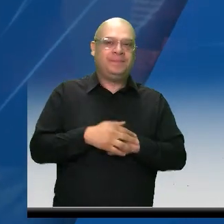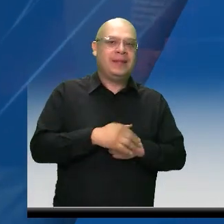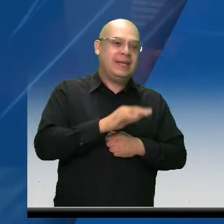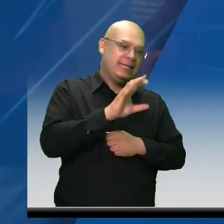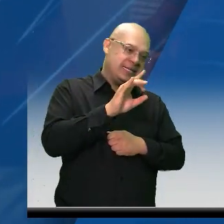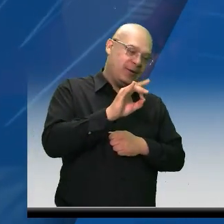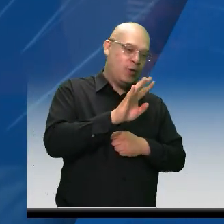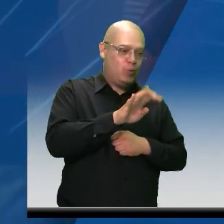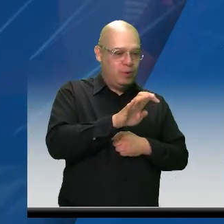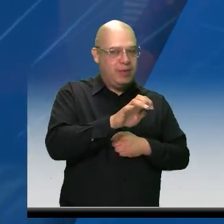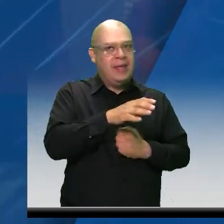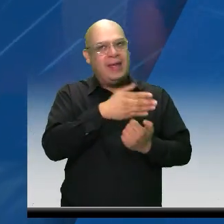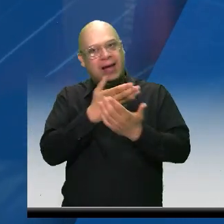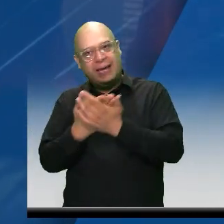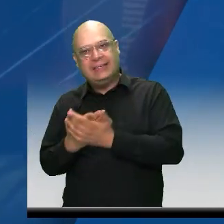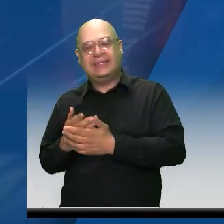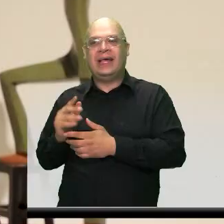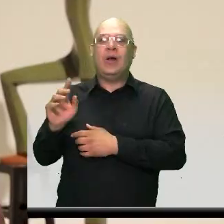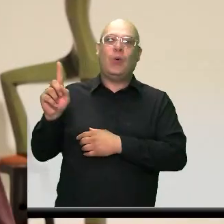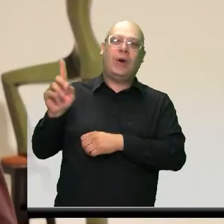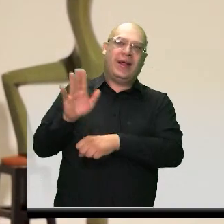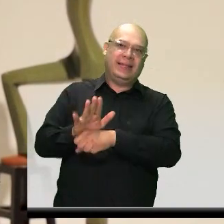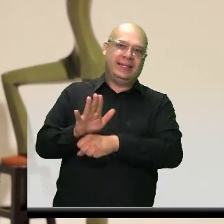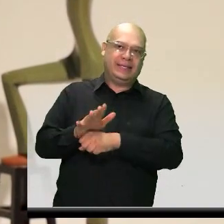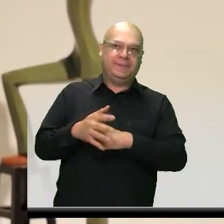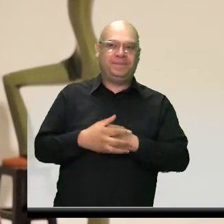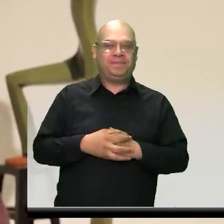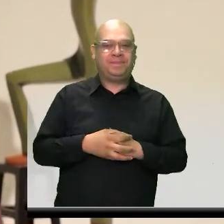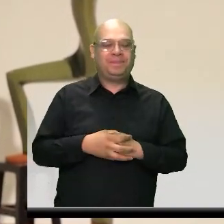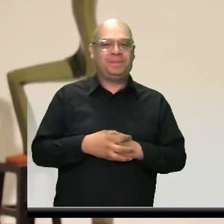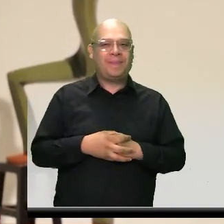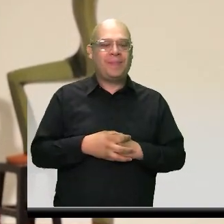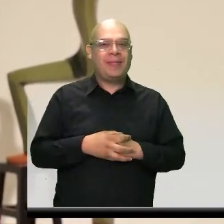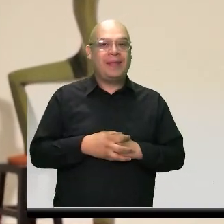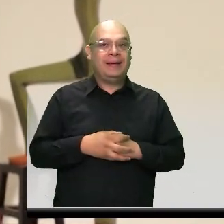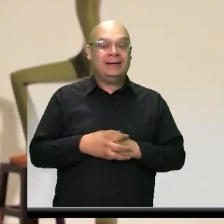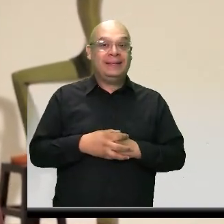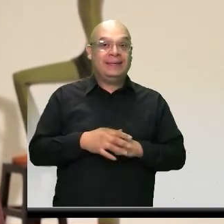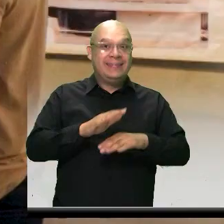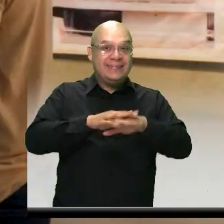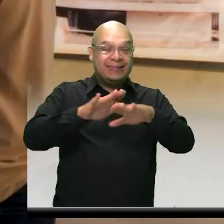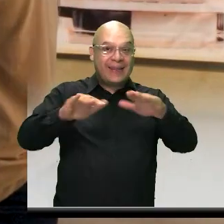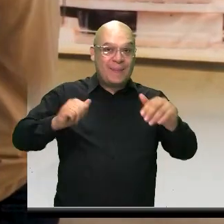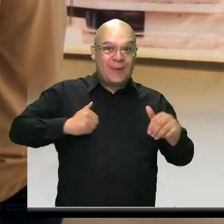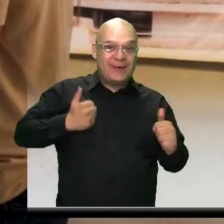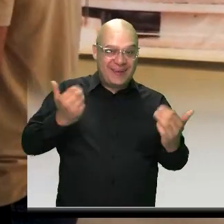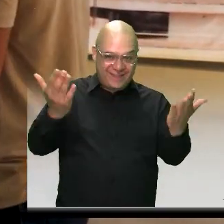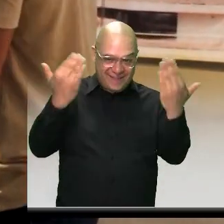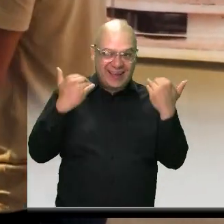de 9 a.m. a 1 p.m. Aprovecho la oportunidad para invitarlos a que nos visiten.